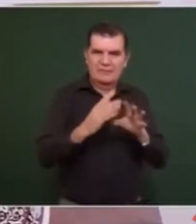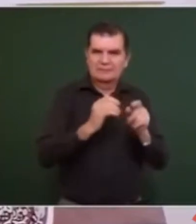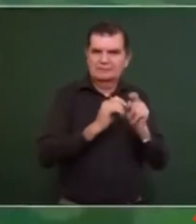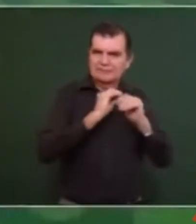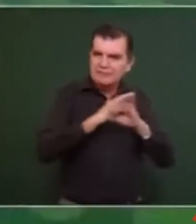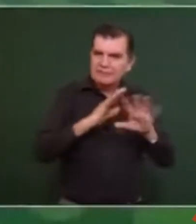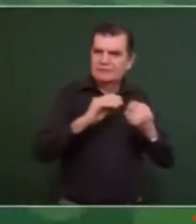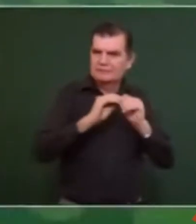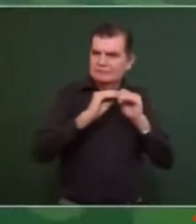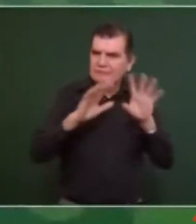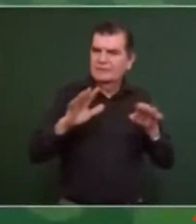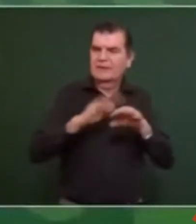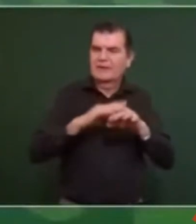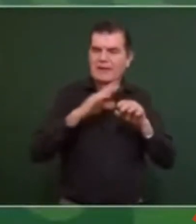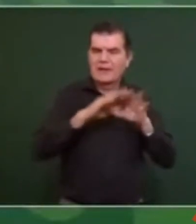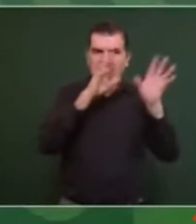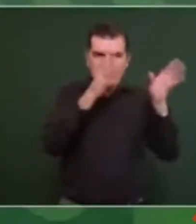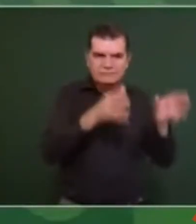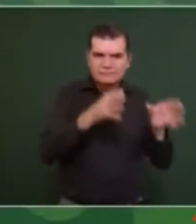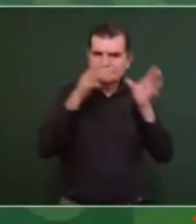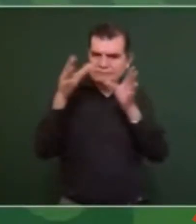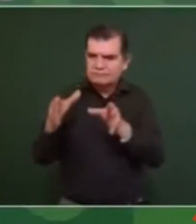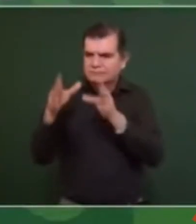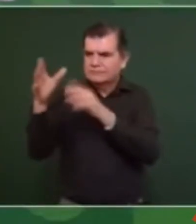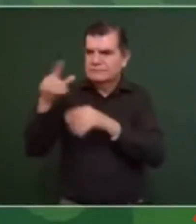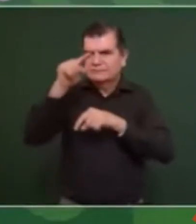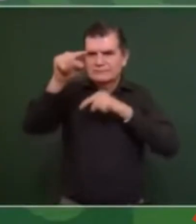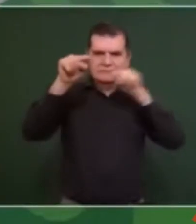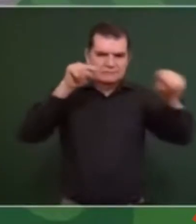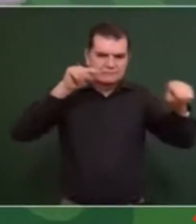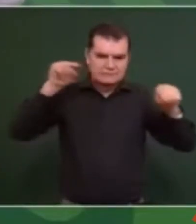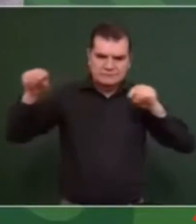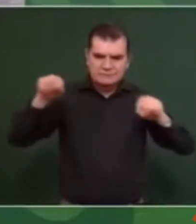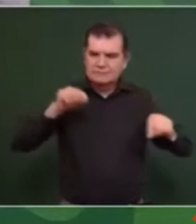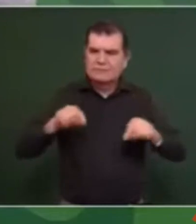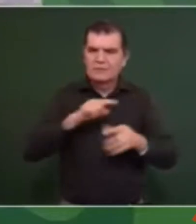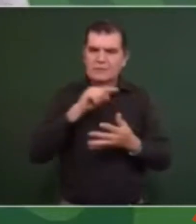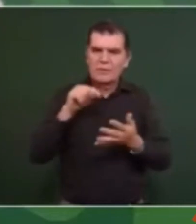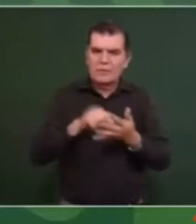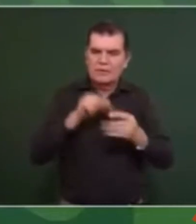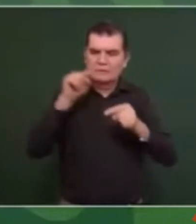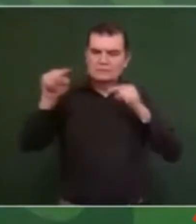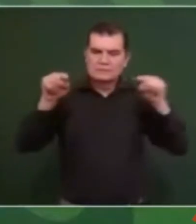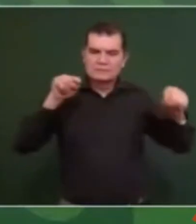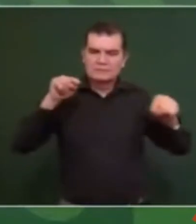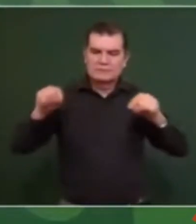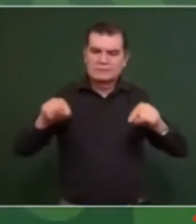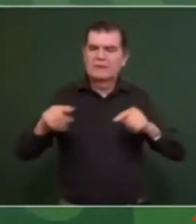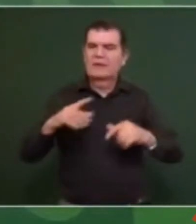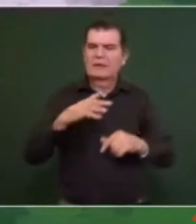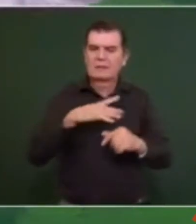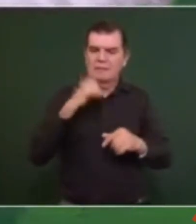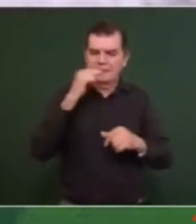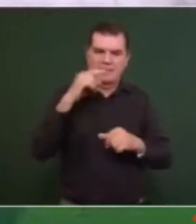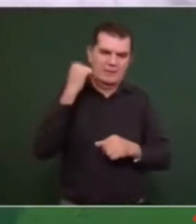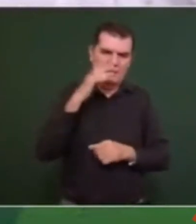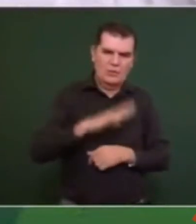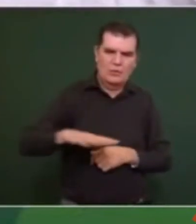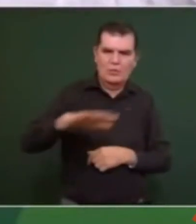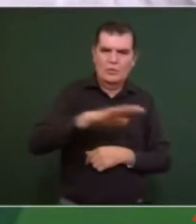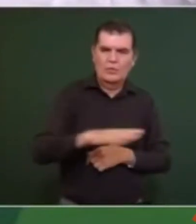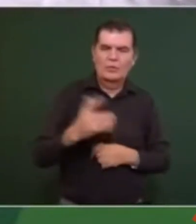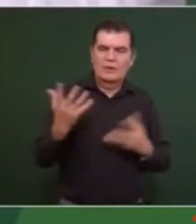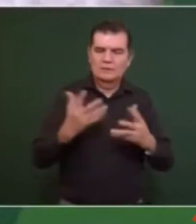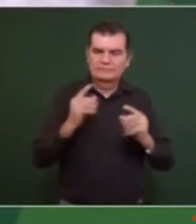y van a haber módulos en distintos puntos sitios de Acapulco